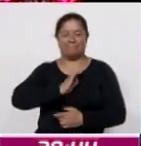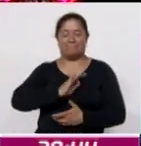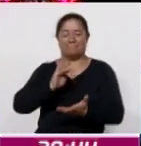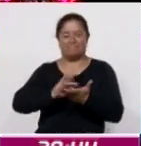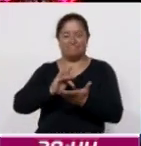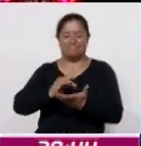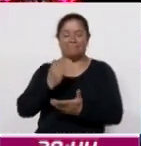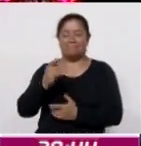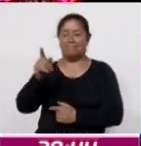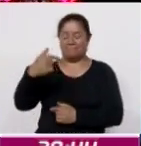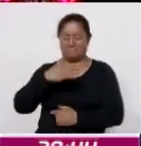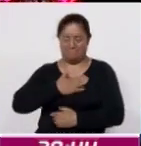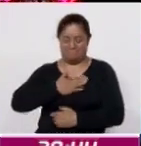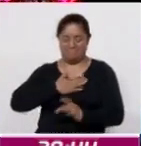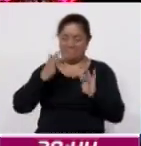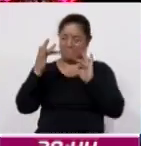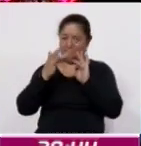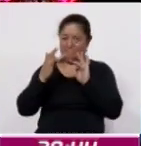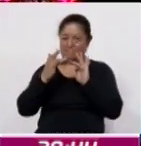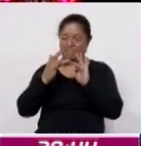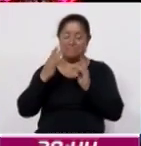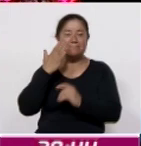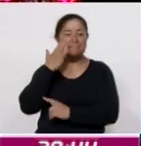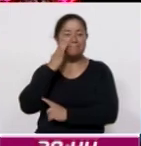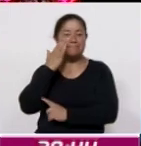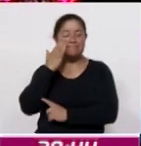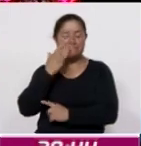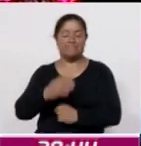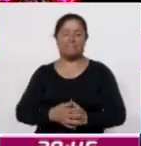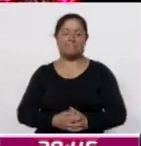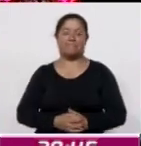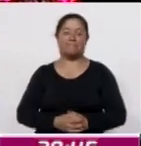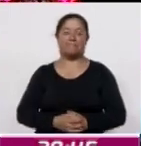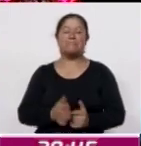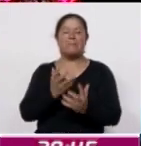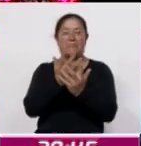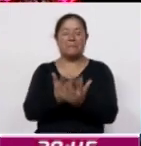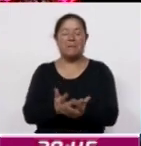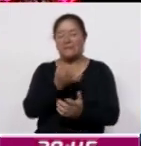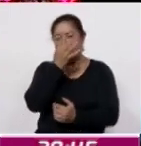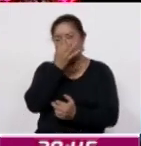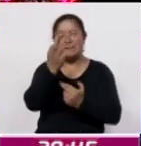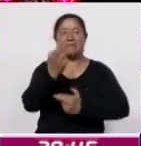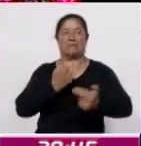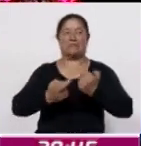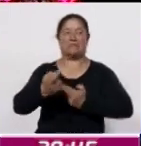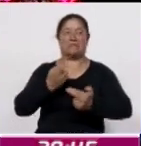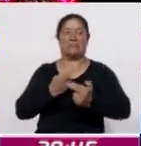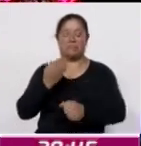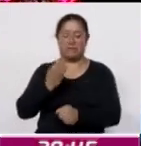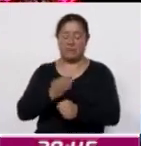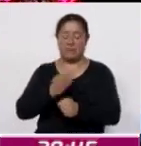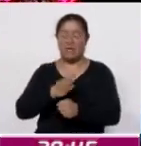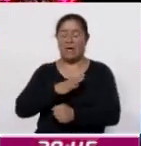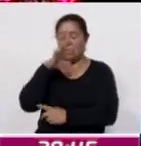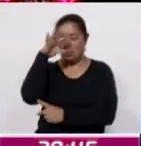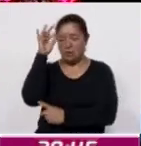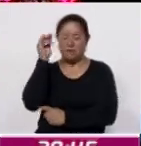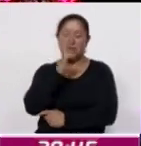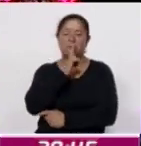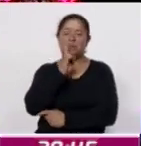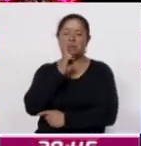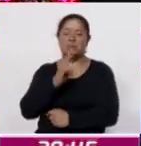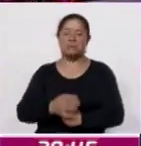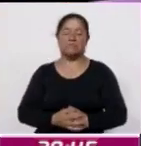agradecemos que se contacten con nosotros vía Facebook igualmente. Vámonos a una pausa y enseguida volvemos. Esto es Coracyt Noticias.